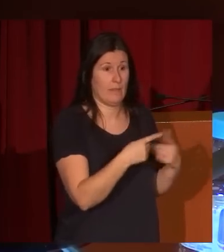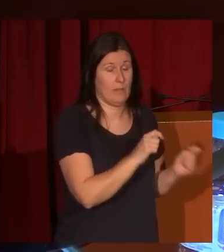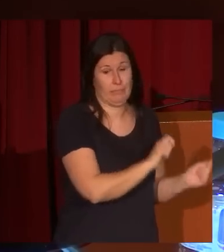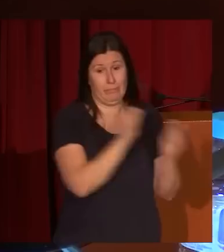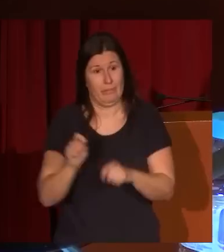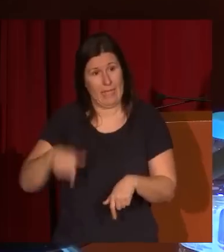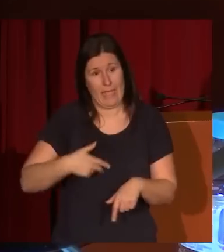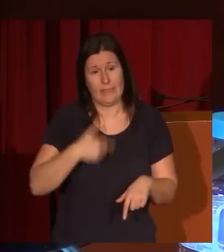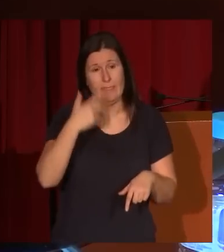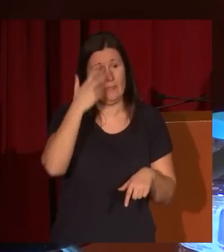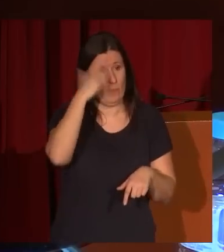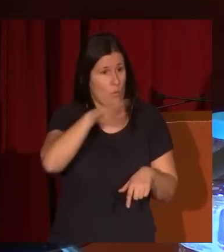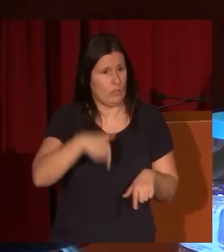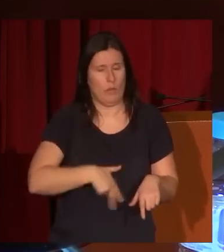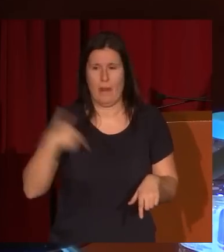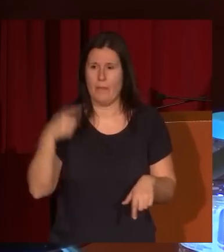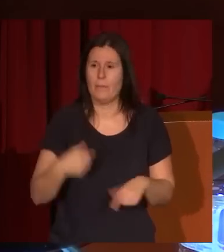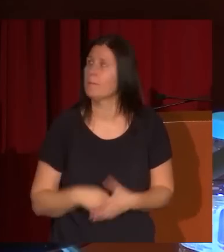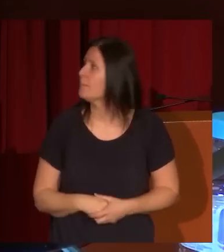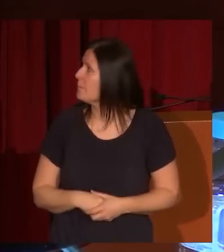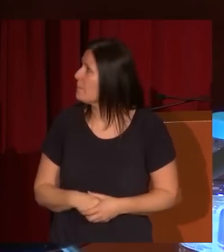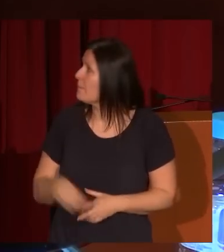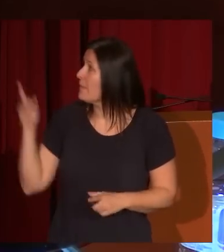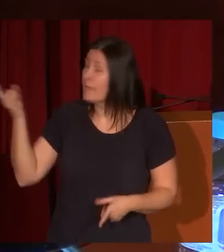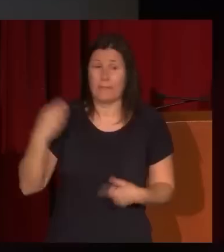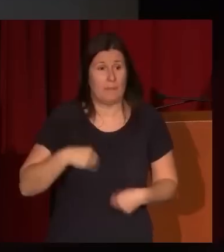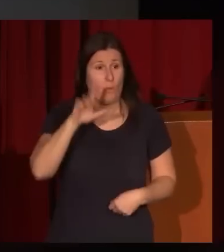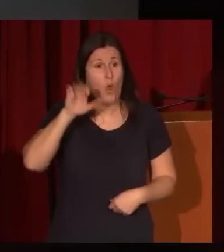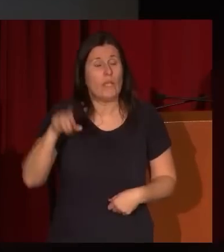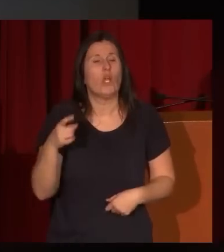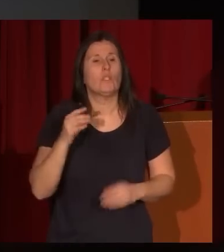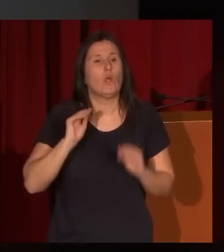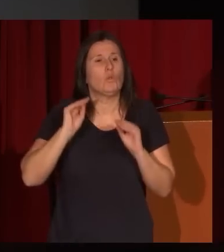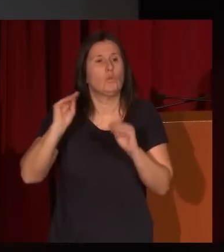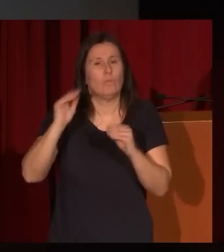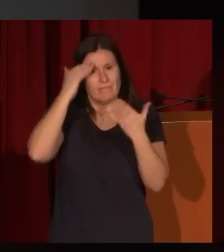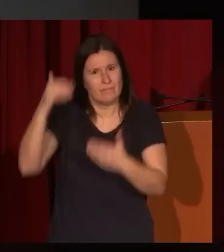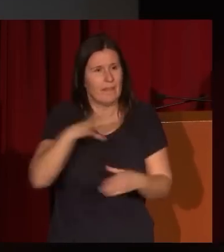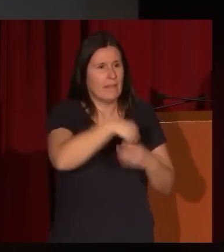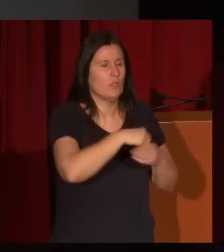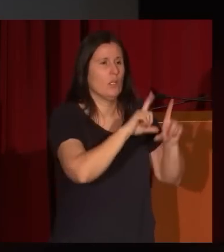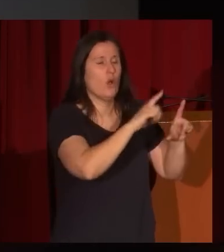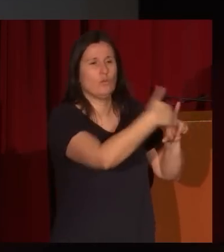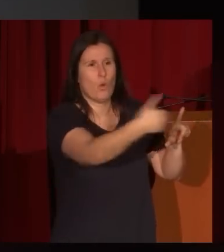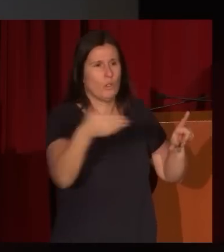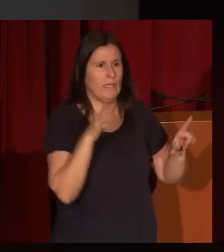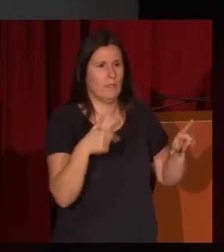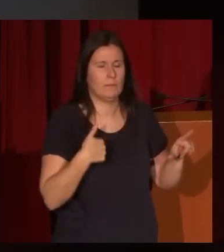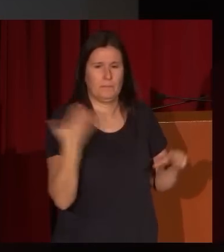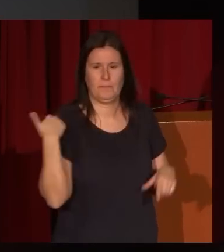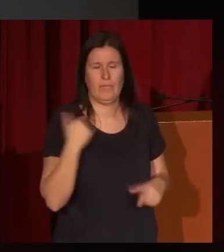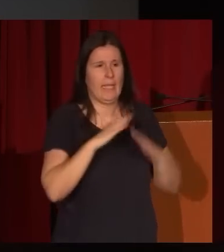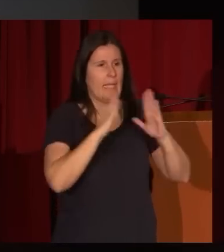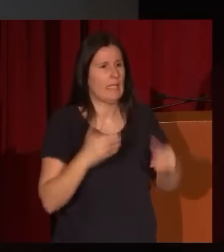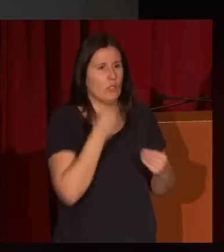del Prado. La gran consagración de Eugenio Lucas en el mundo de los museos sucede cuando, con la instalación del Casón del Buen Retiro en